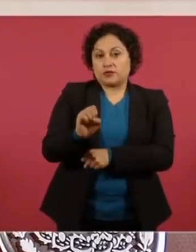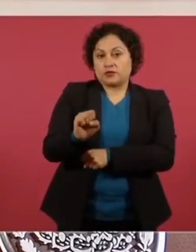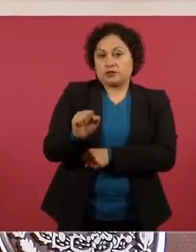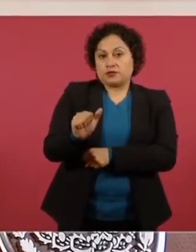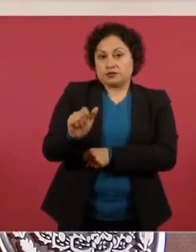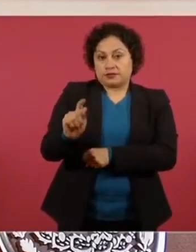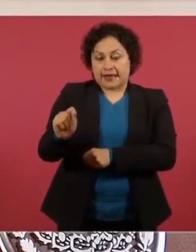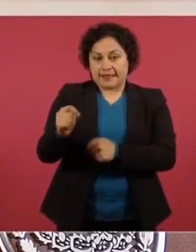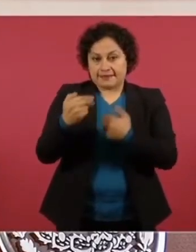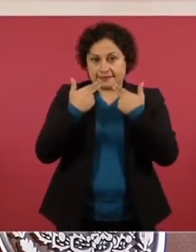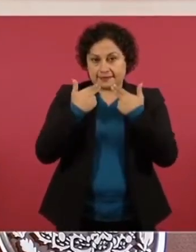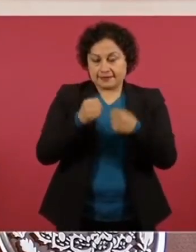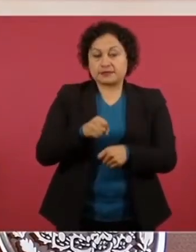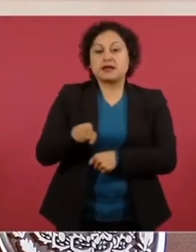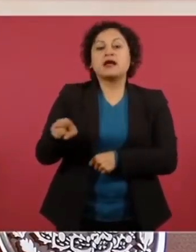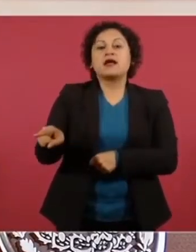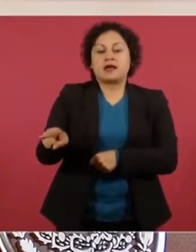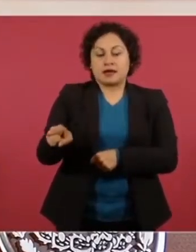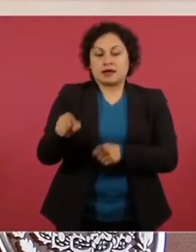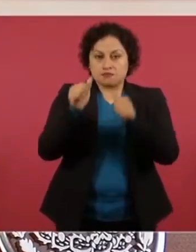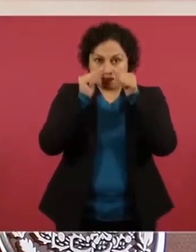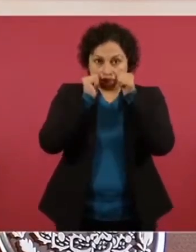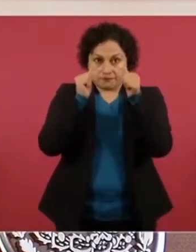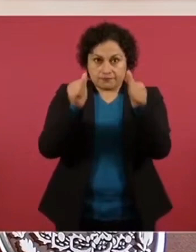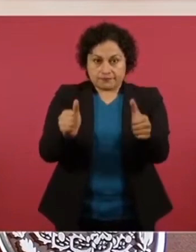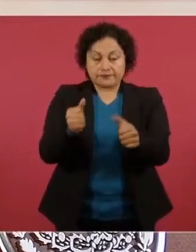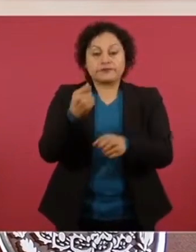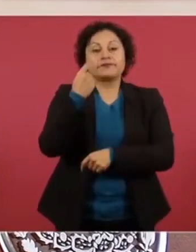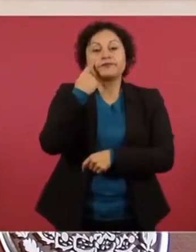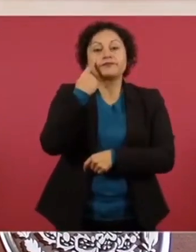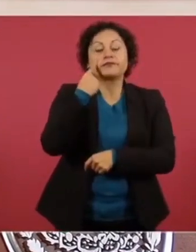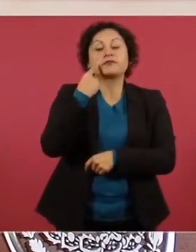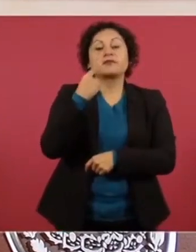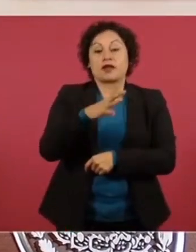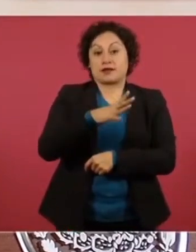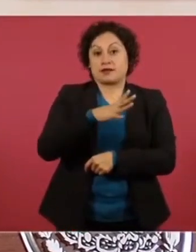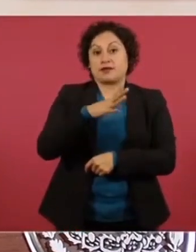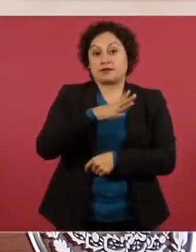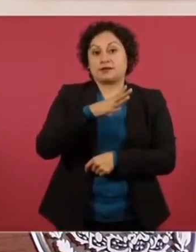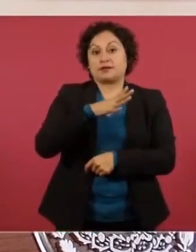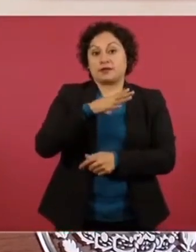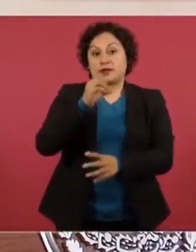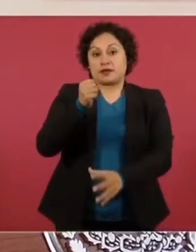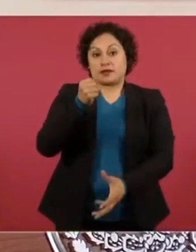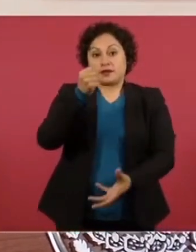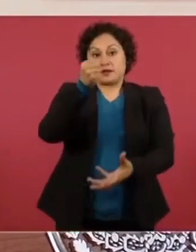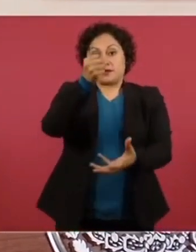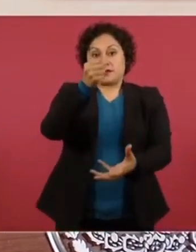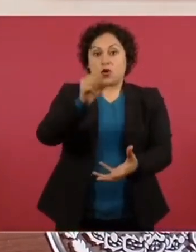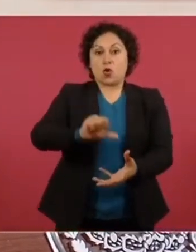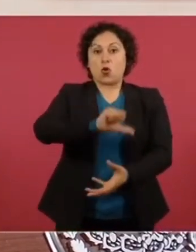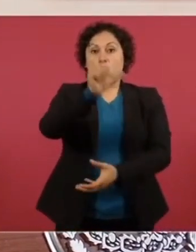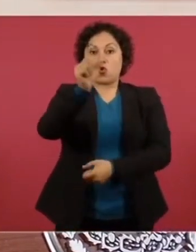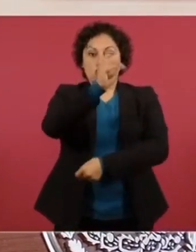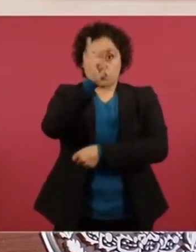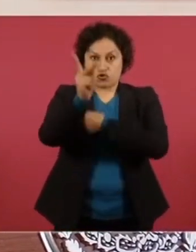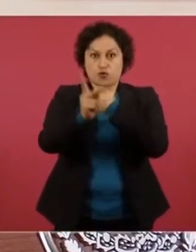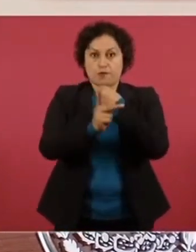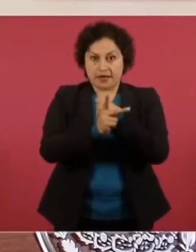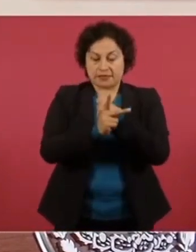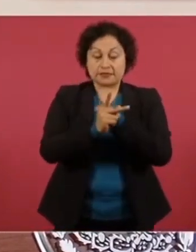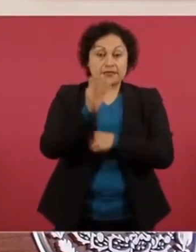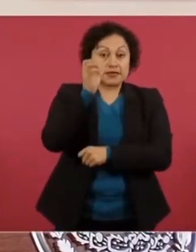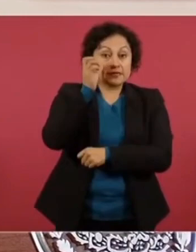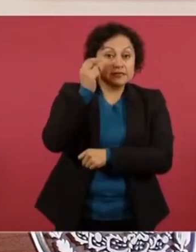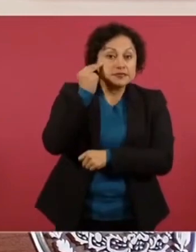Hay un fondo extranjero, no de China,